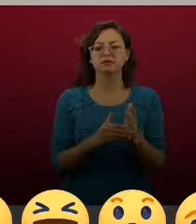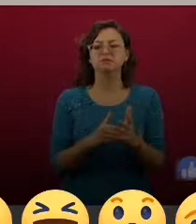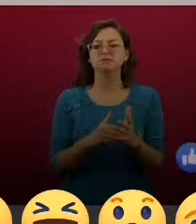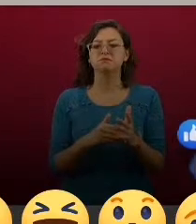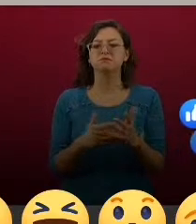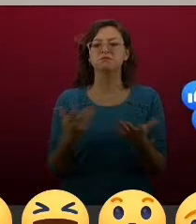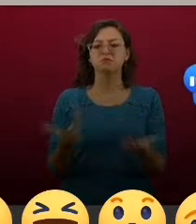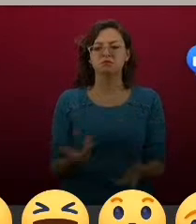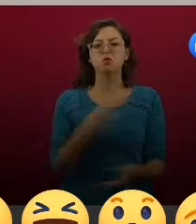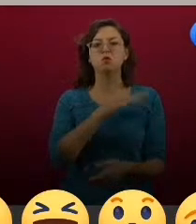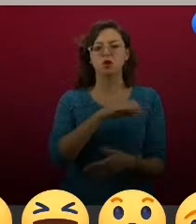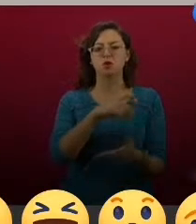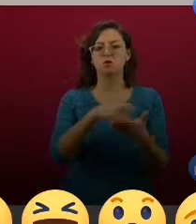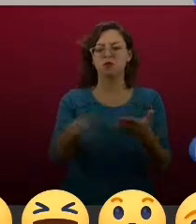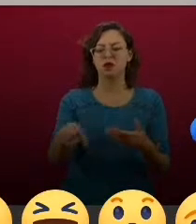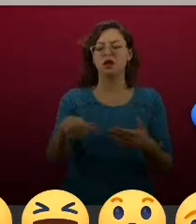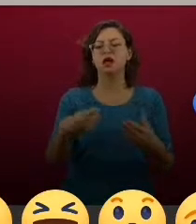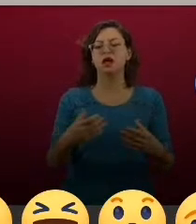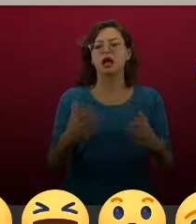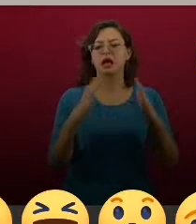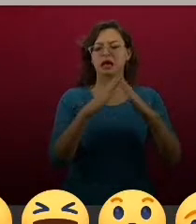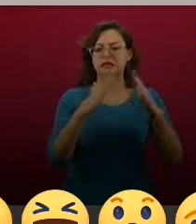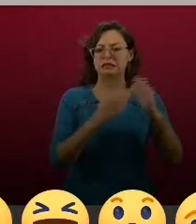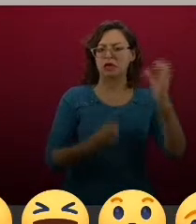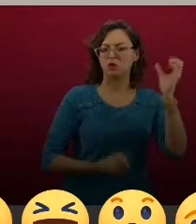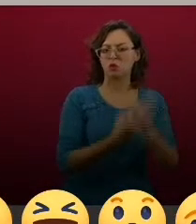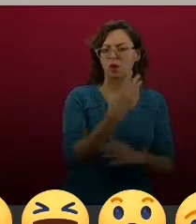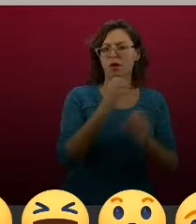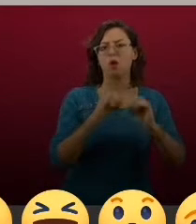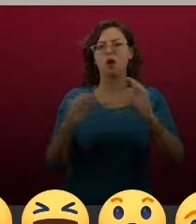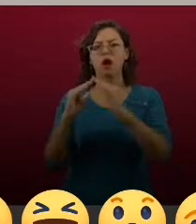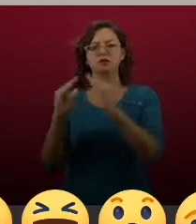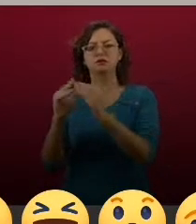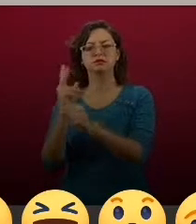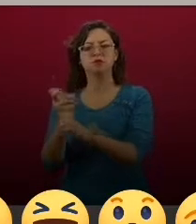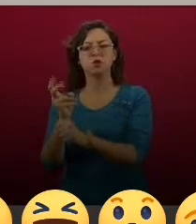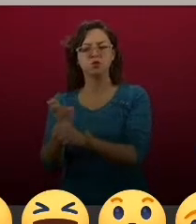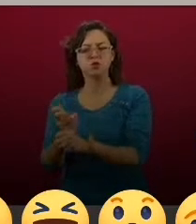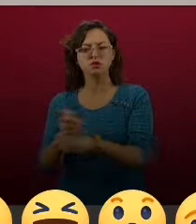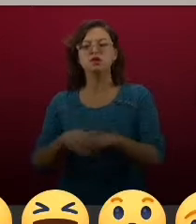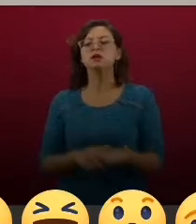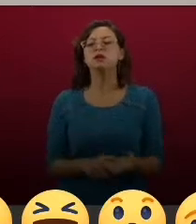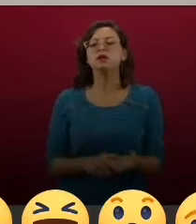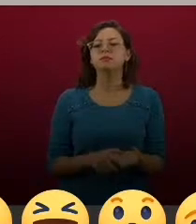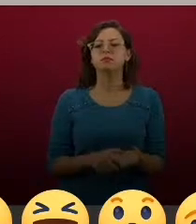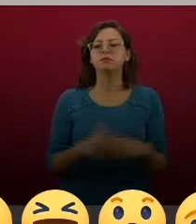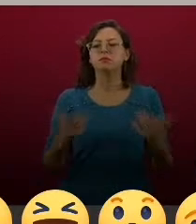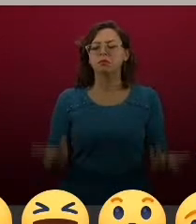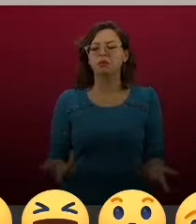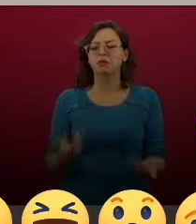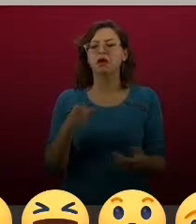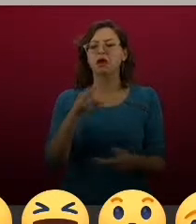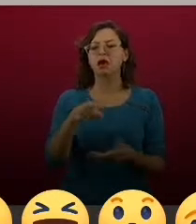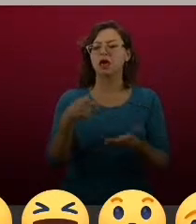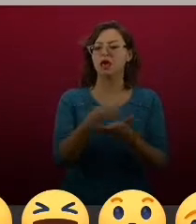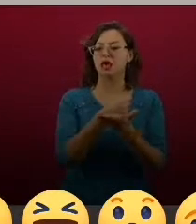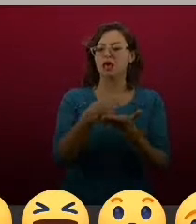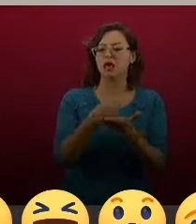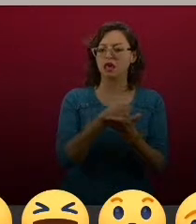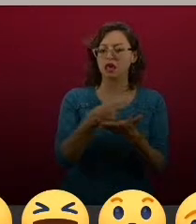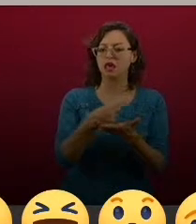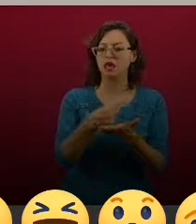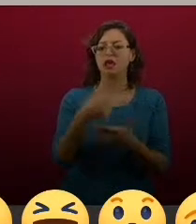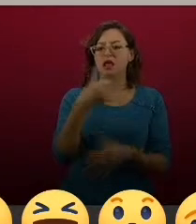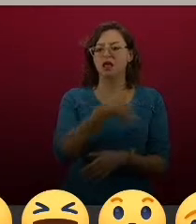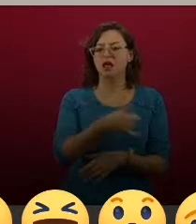adquisición de vivienda nueva y usada. El crédito del Infonavit se le suma al 100